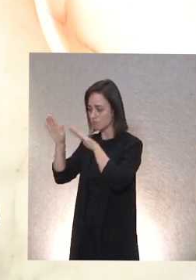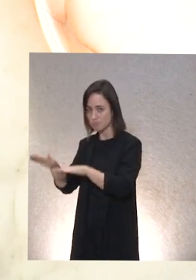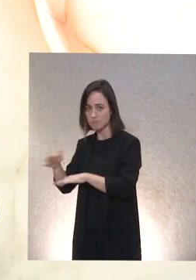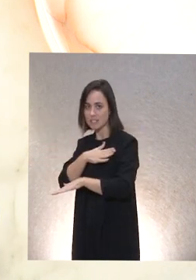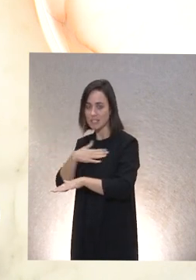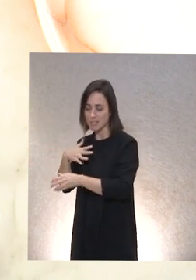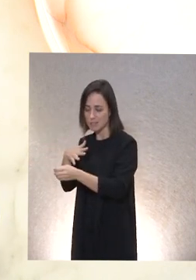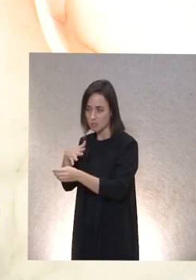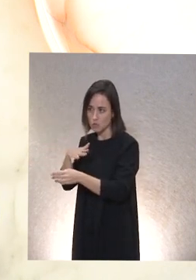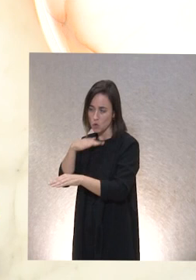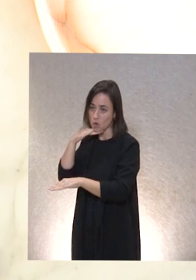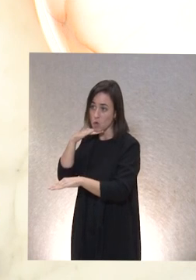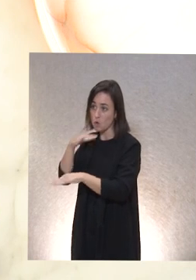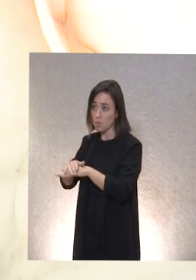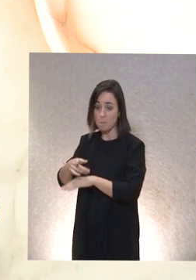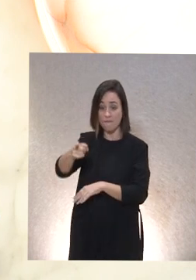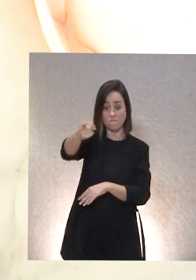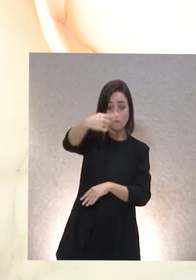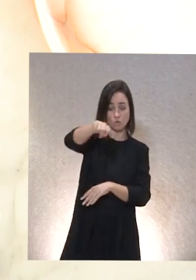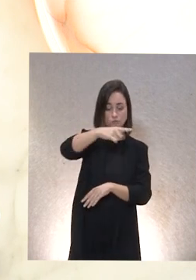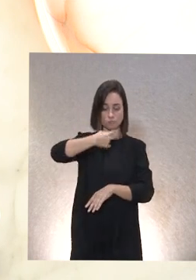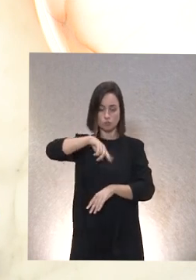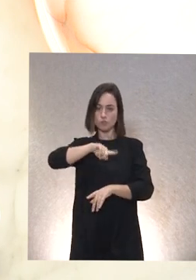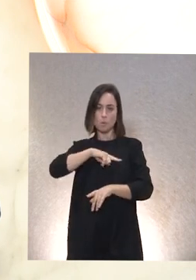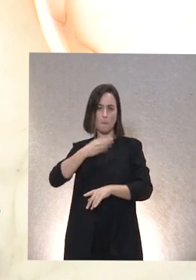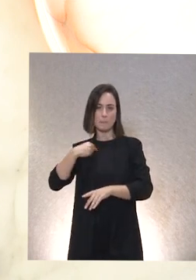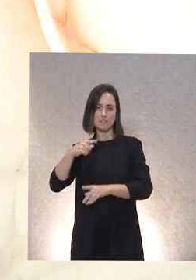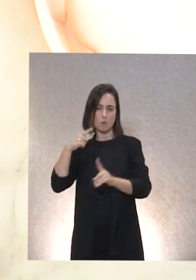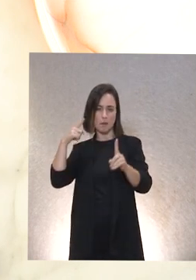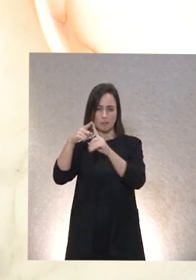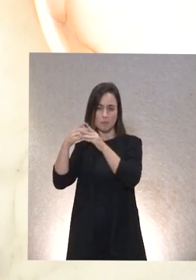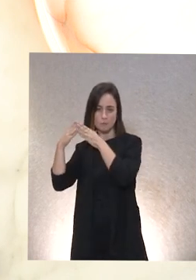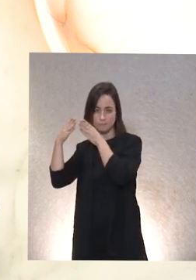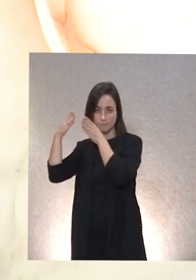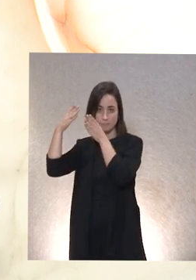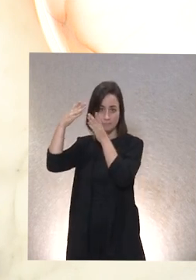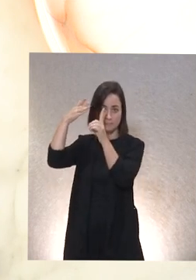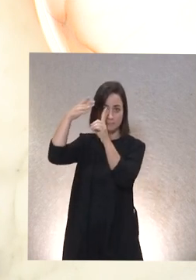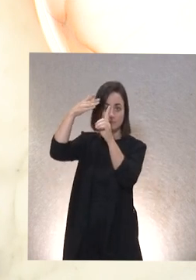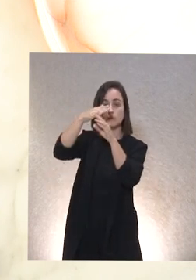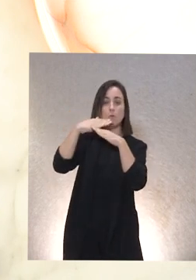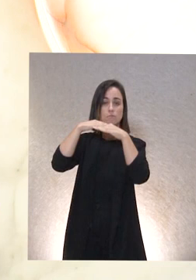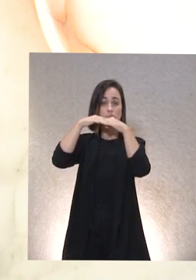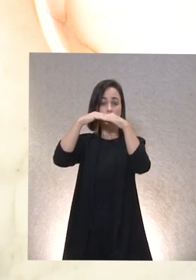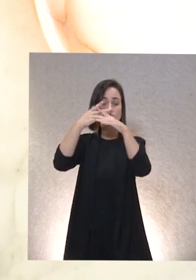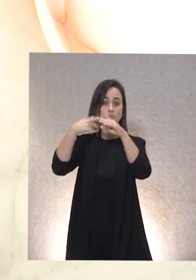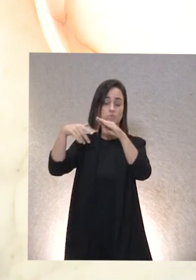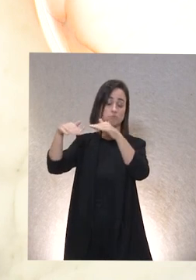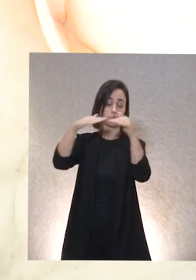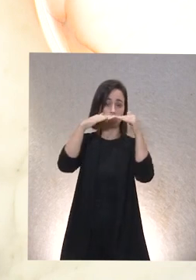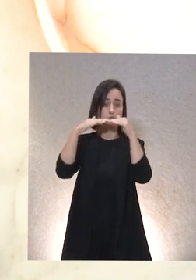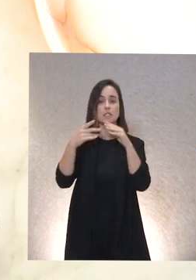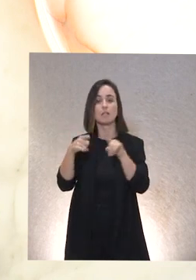y nosotros tenemos el mismo horizonte que es continuar profundizando en los derechos a las personas con discapacidad